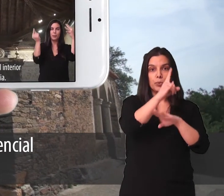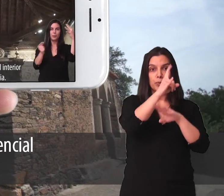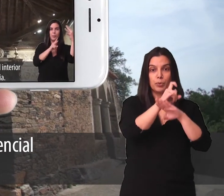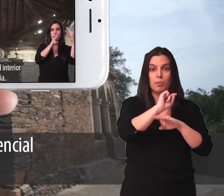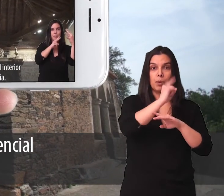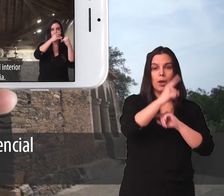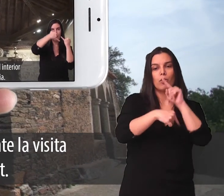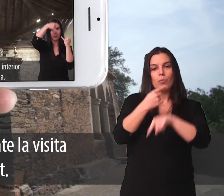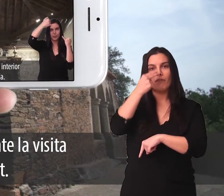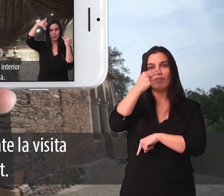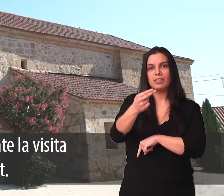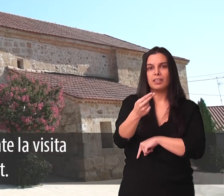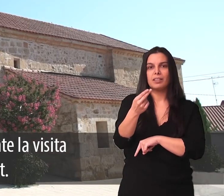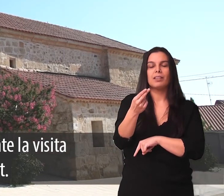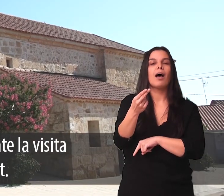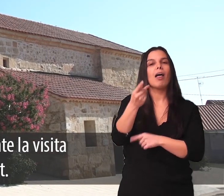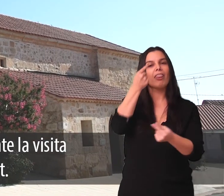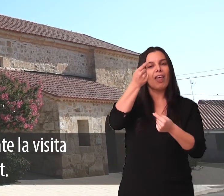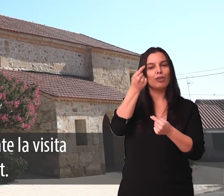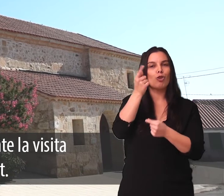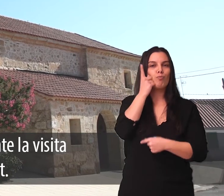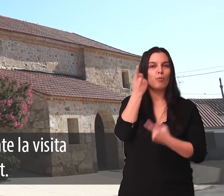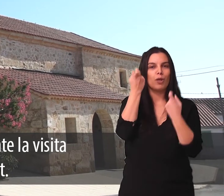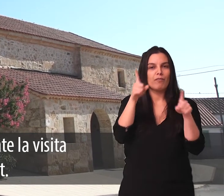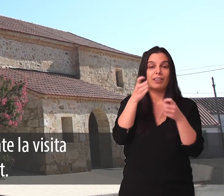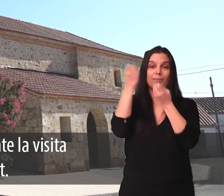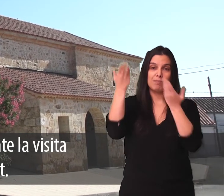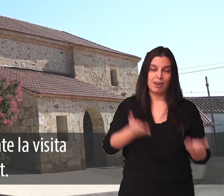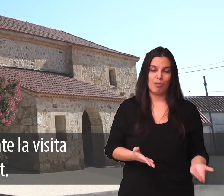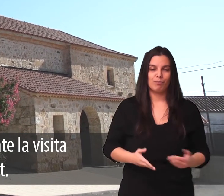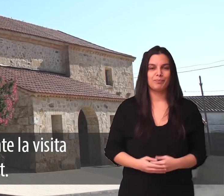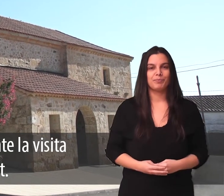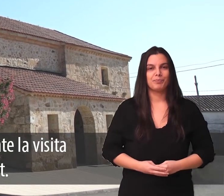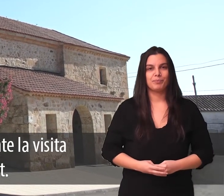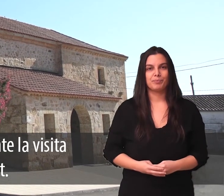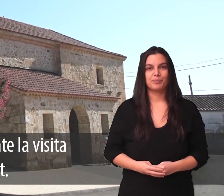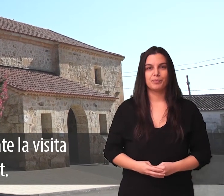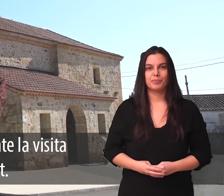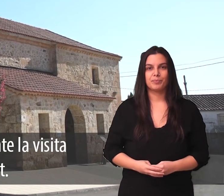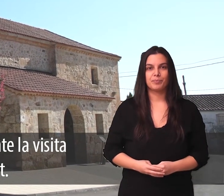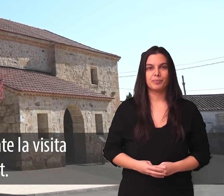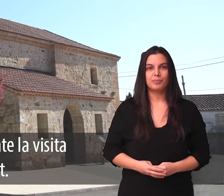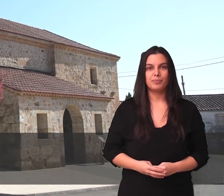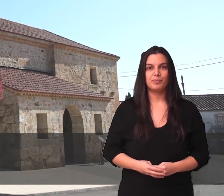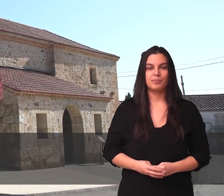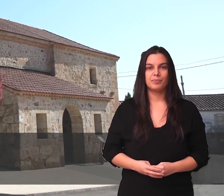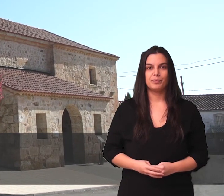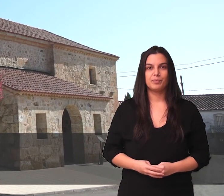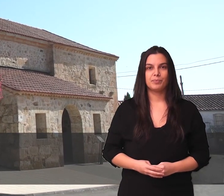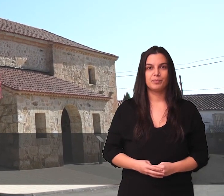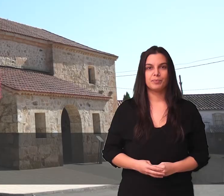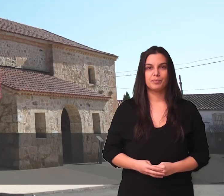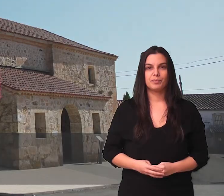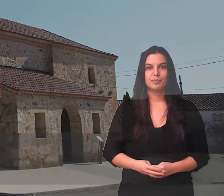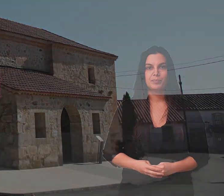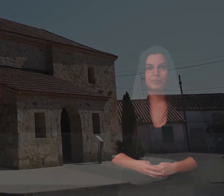los puntos. Puede descargar los vídeos para prescindir de conexión de datos durante la visita. ¡Bienvenido!